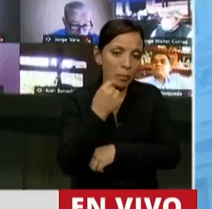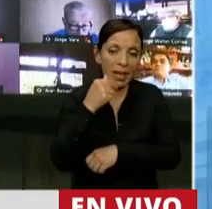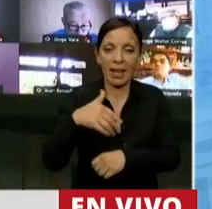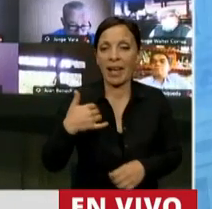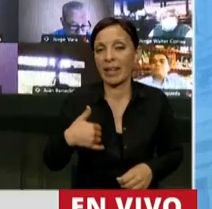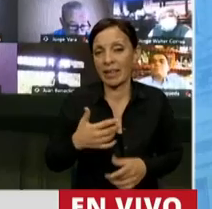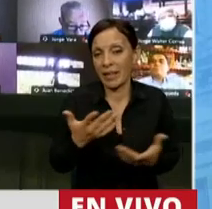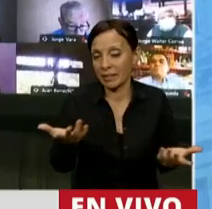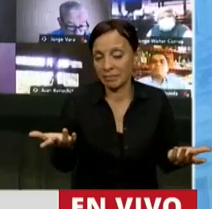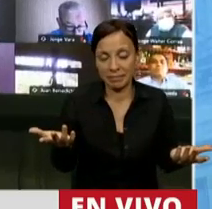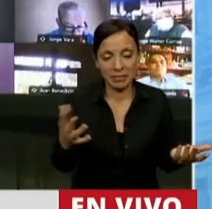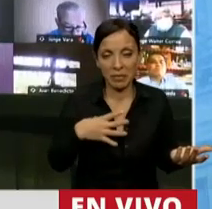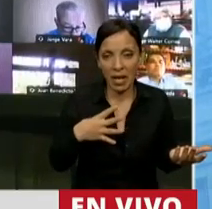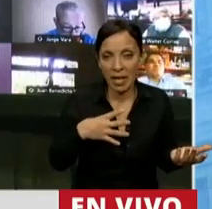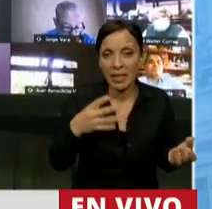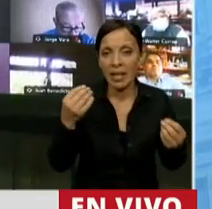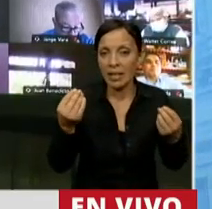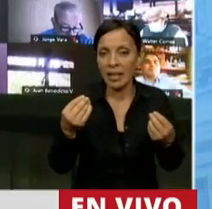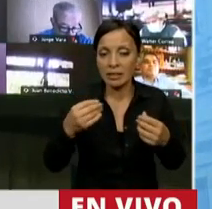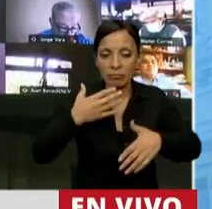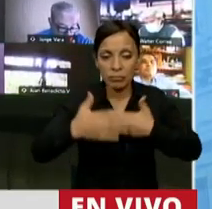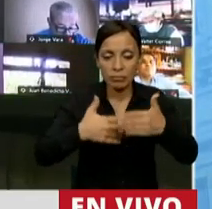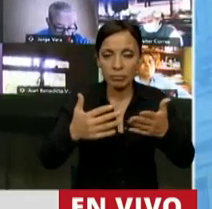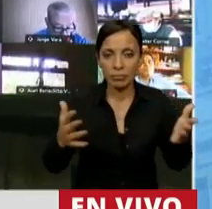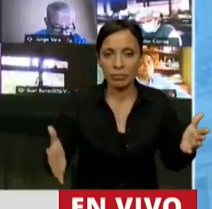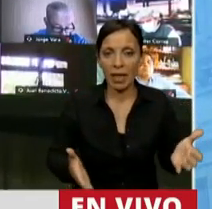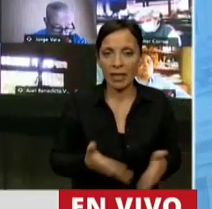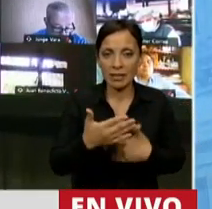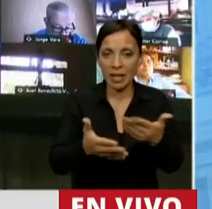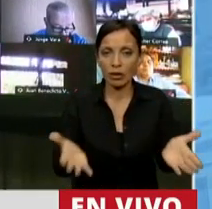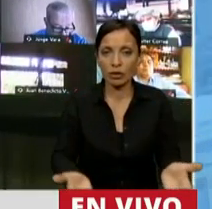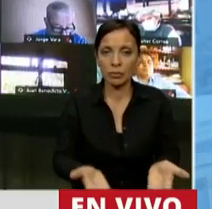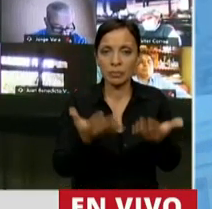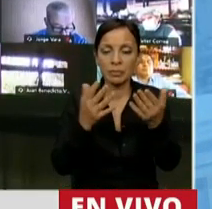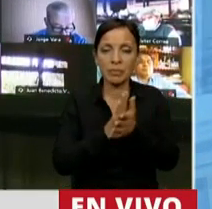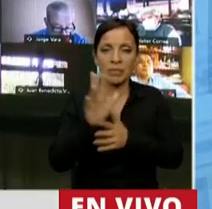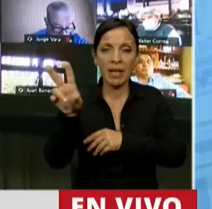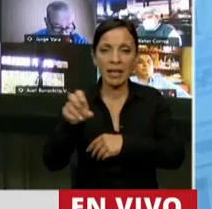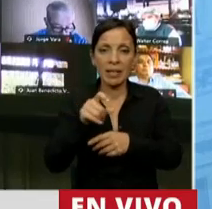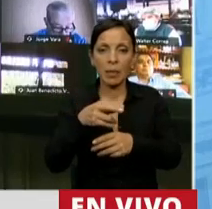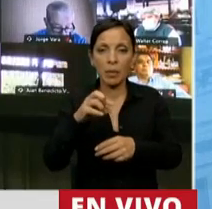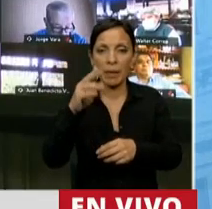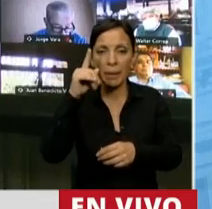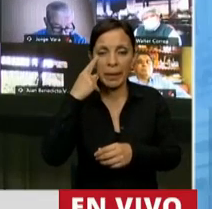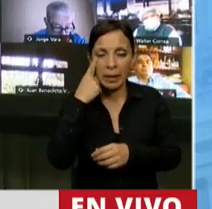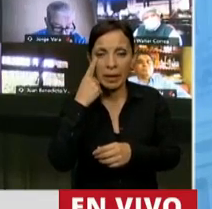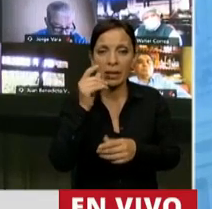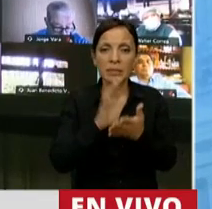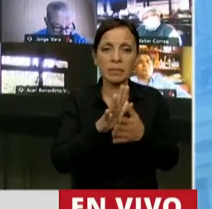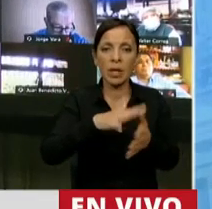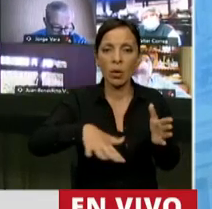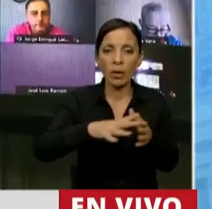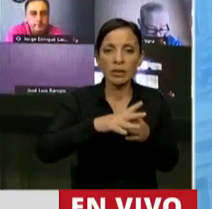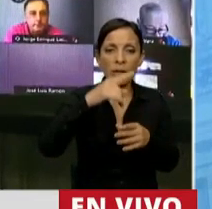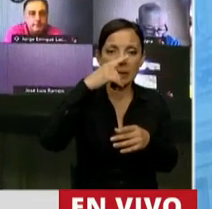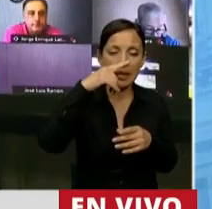Argentina no tiene es una convergencia al desarrollo. Tenemos diferencia de renta per cápita entre las jurisdicciones de 7 a 1 u 8 a 1,